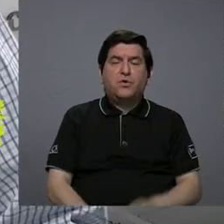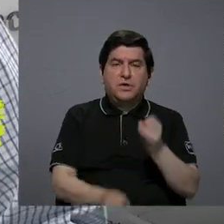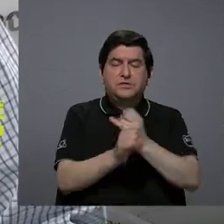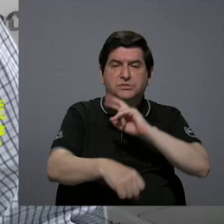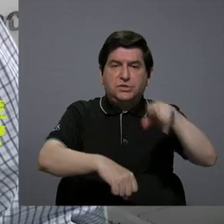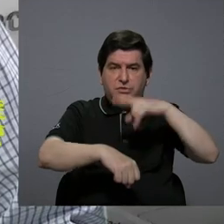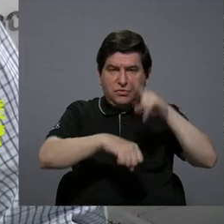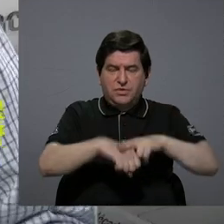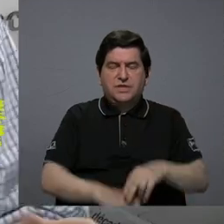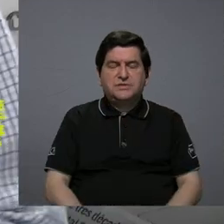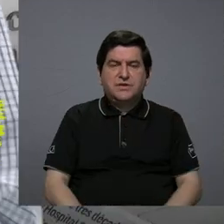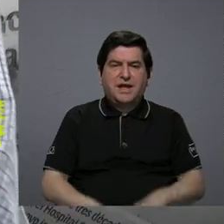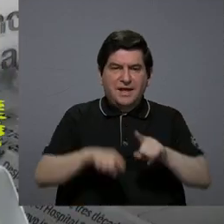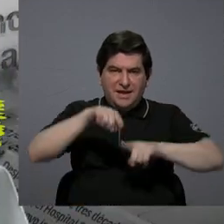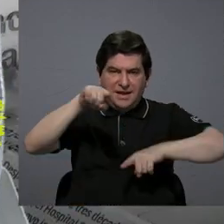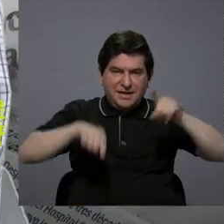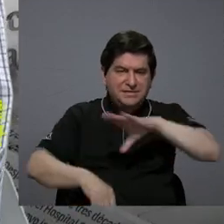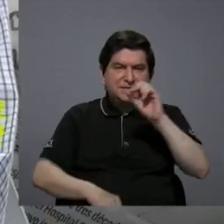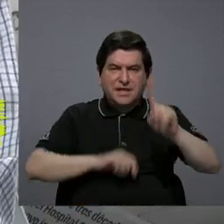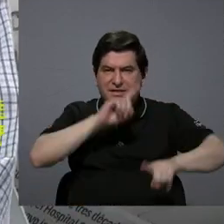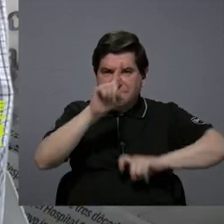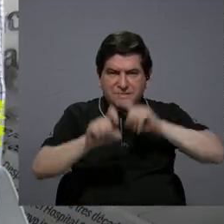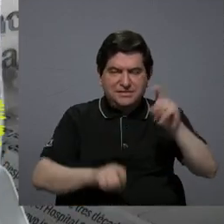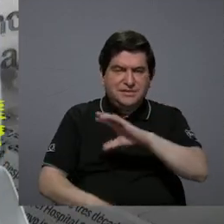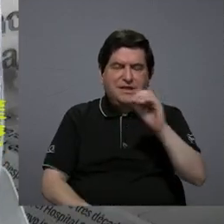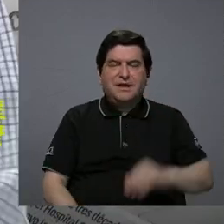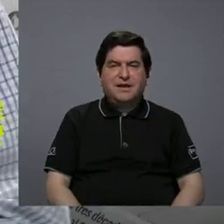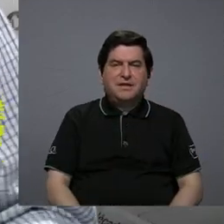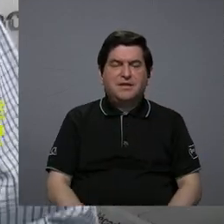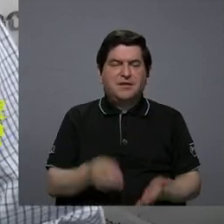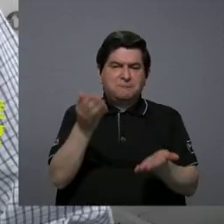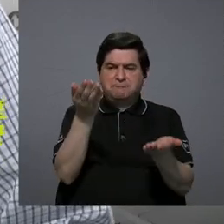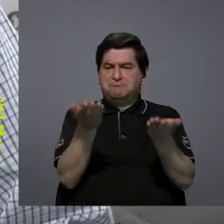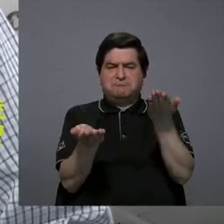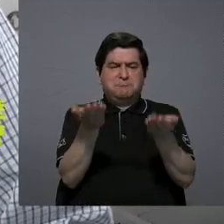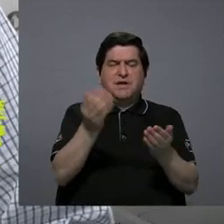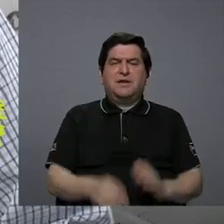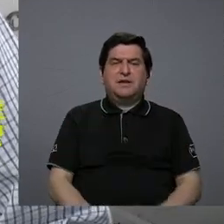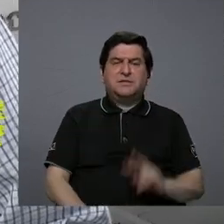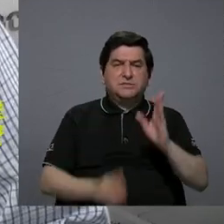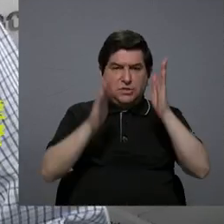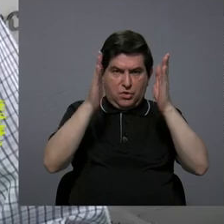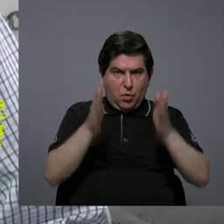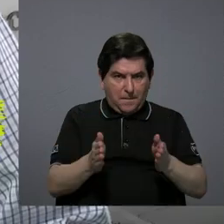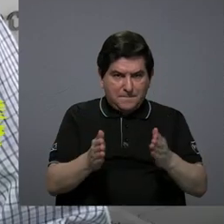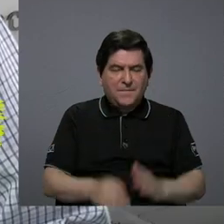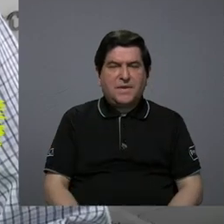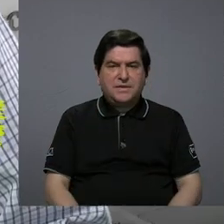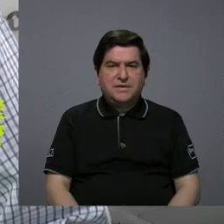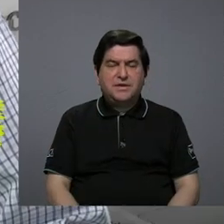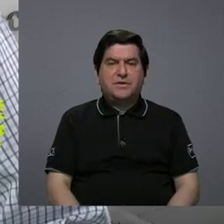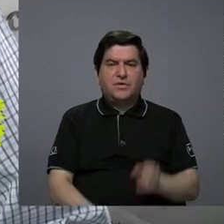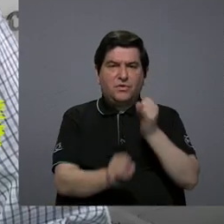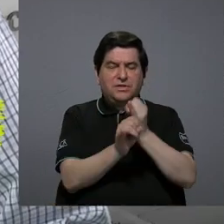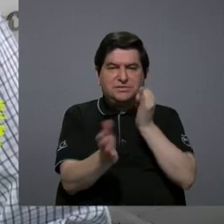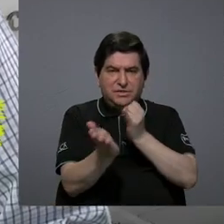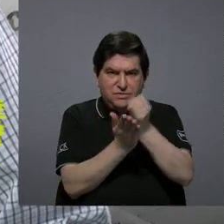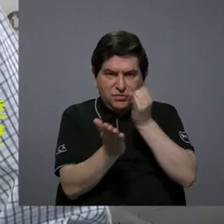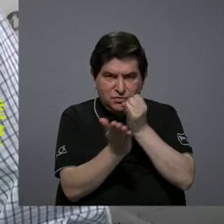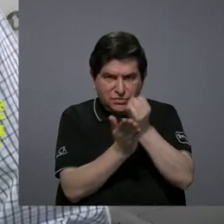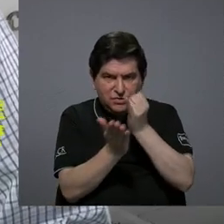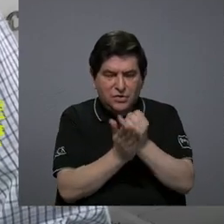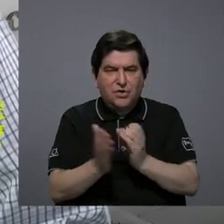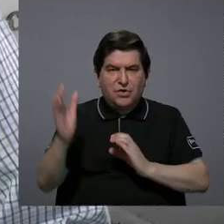Nacional de Estadística y Censos y el balance que hacen los colegas y las colegas del Instituto de Investigaciones